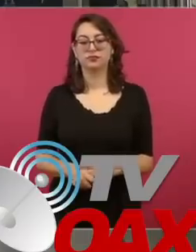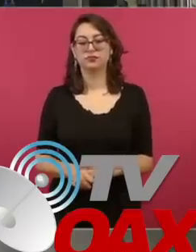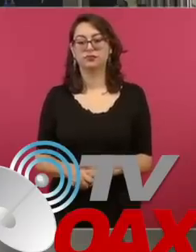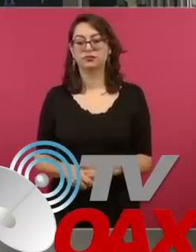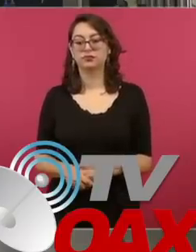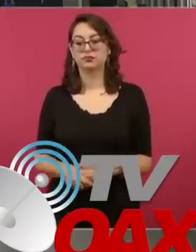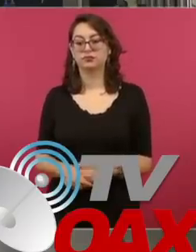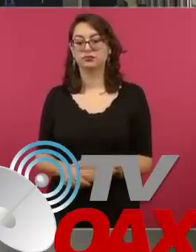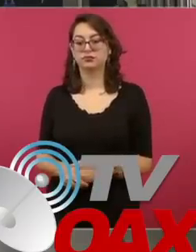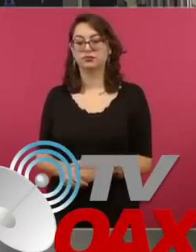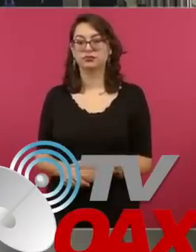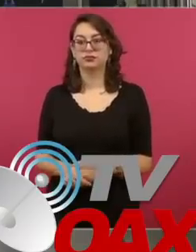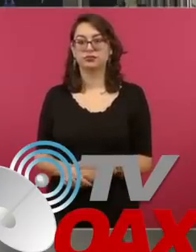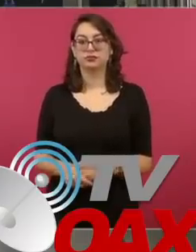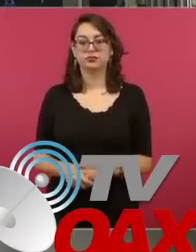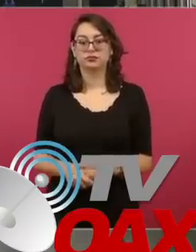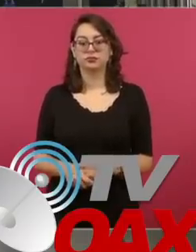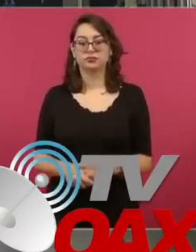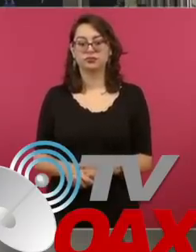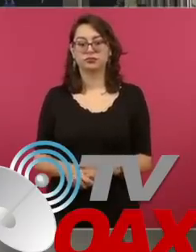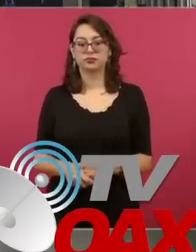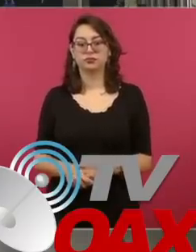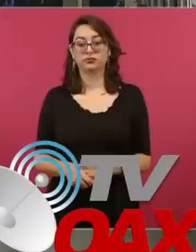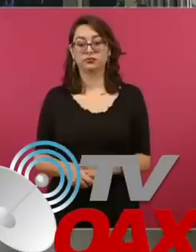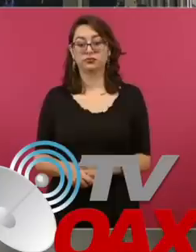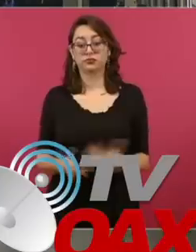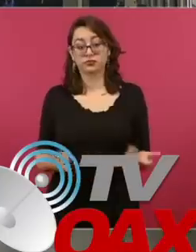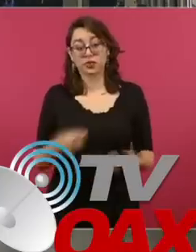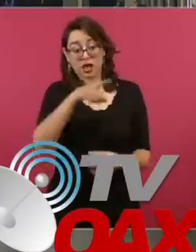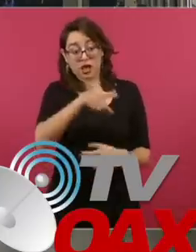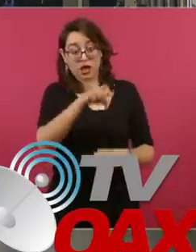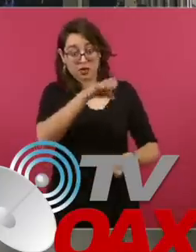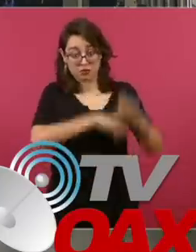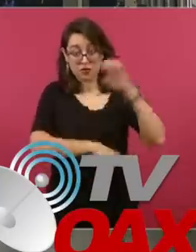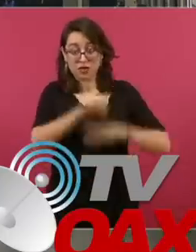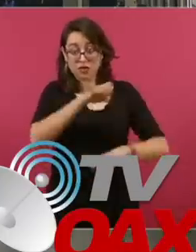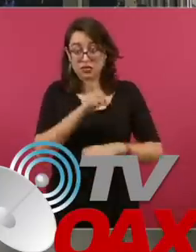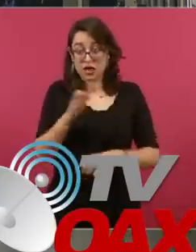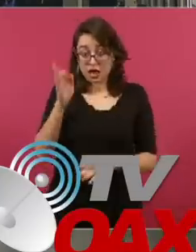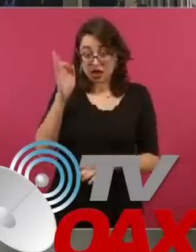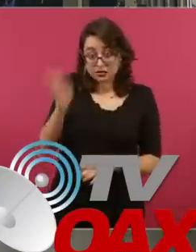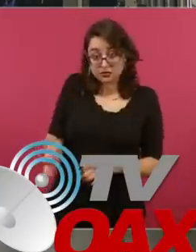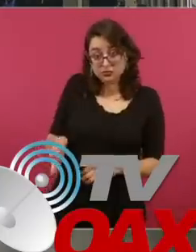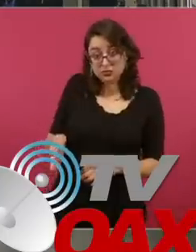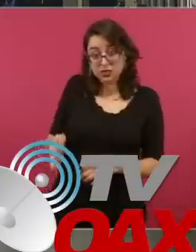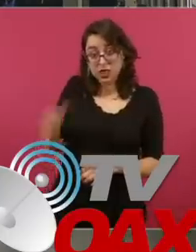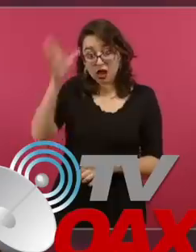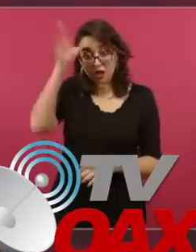No, al momento que se llegue al acuerdo Pues se tienen que suspender